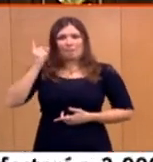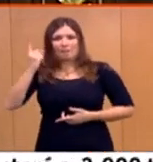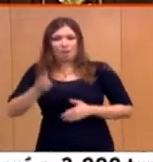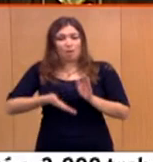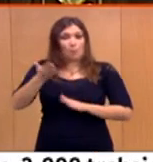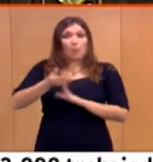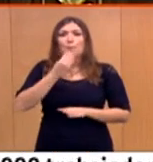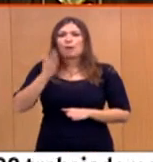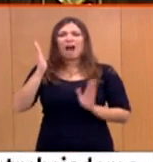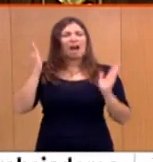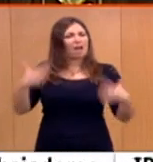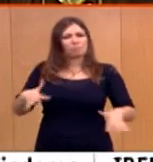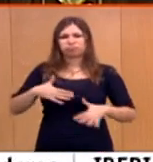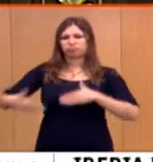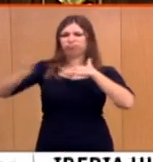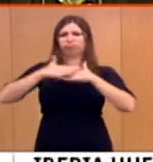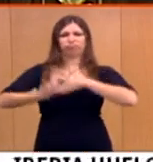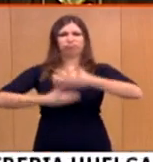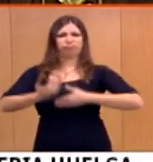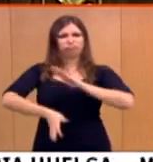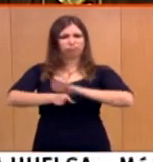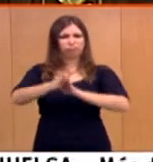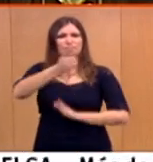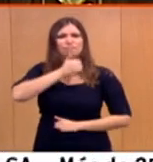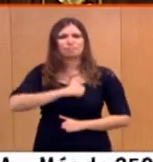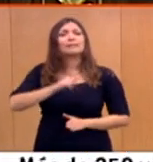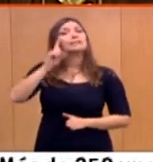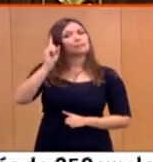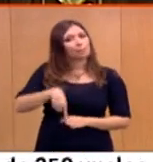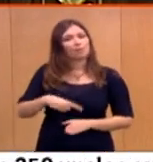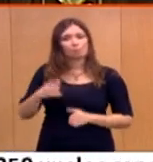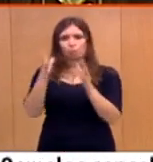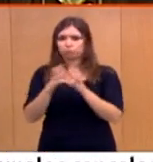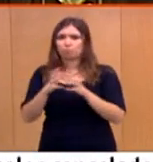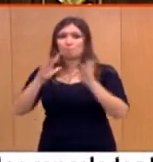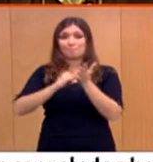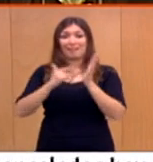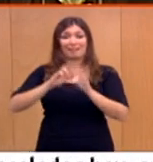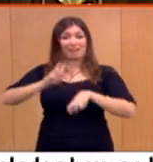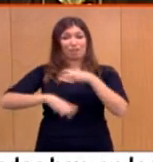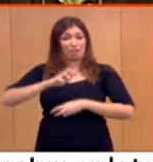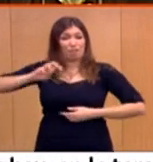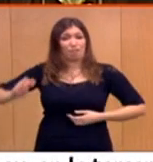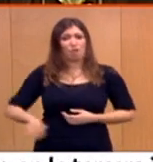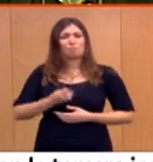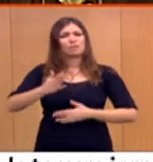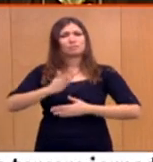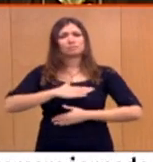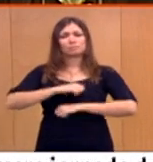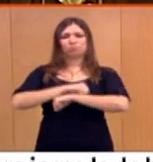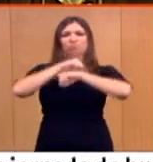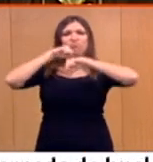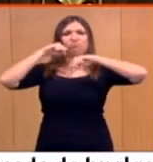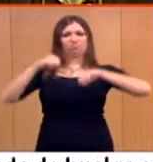conocido en muchos años. Y al mismo tiempo, mediante un ambicioso plan de reformas, estamos cimentando toda la base de